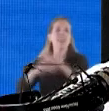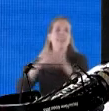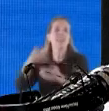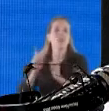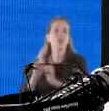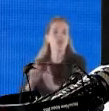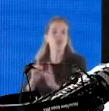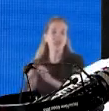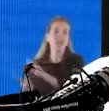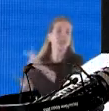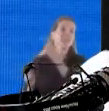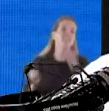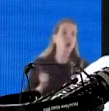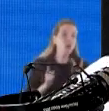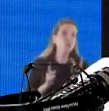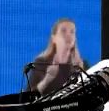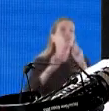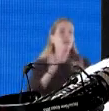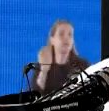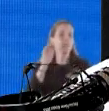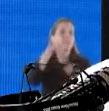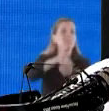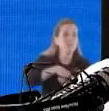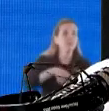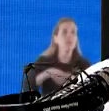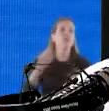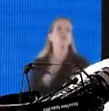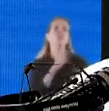futuro, de bienestar, del interés común de todos, ¿no?